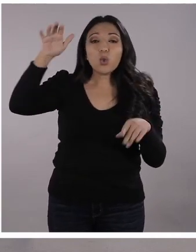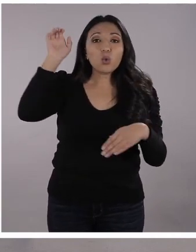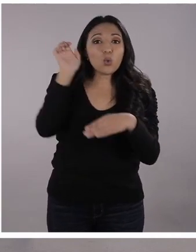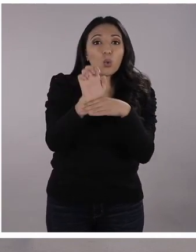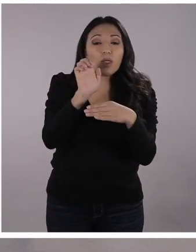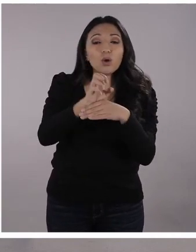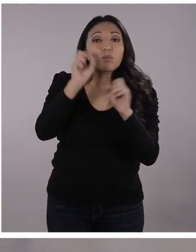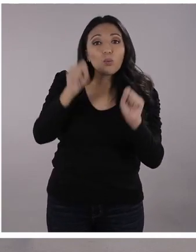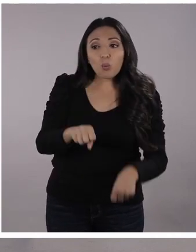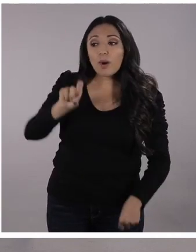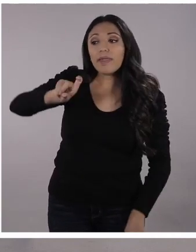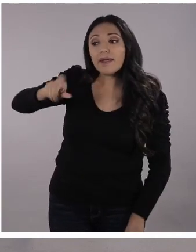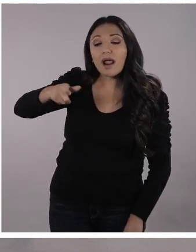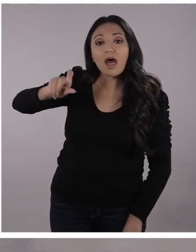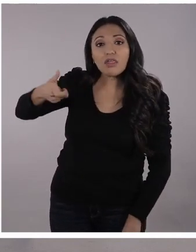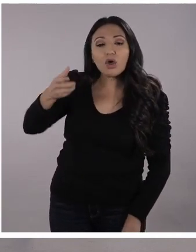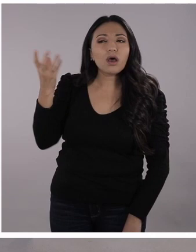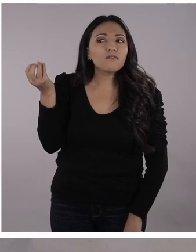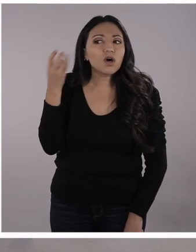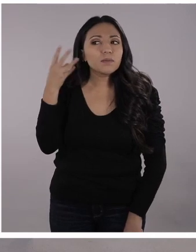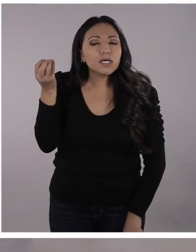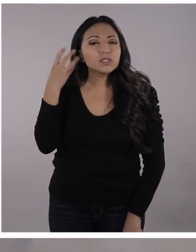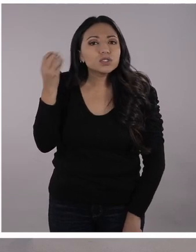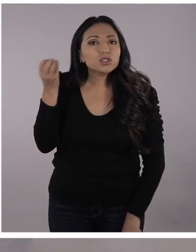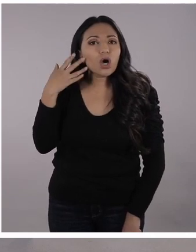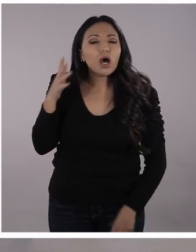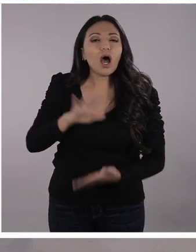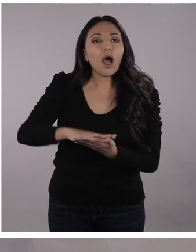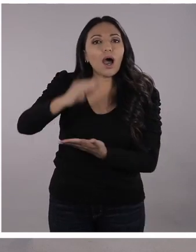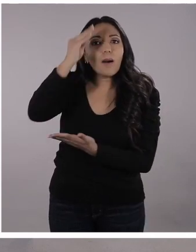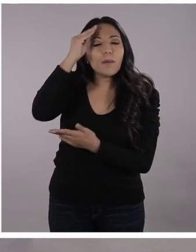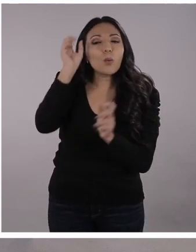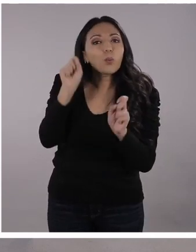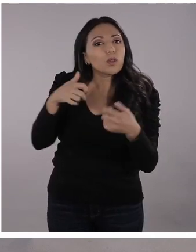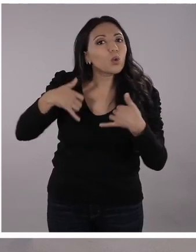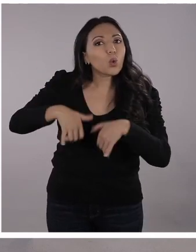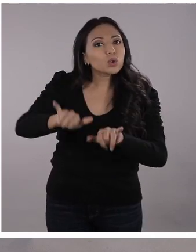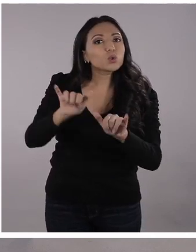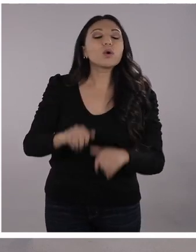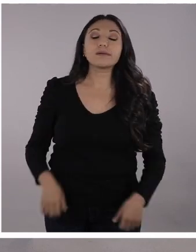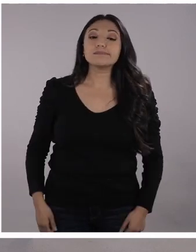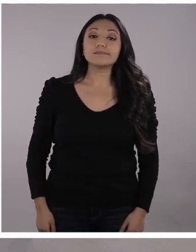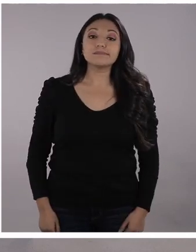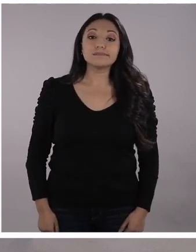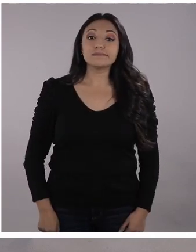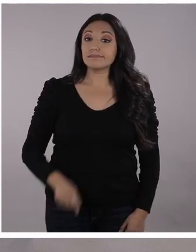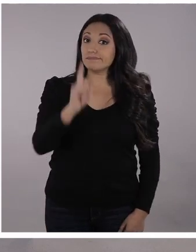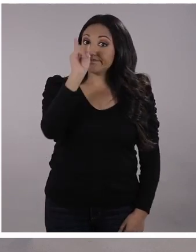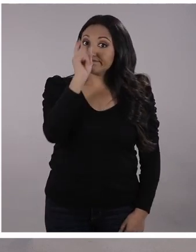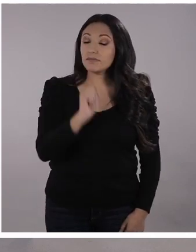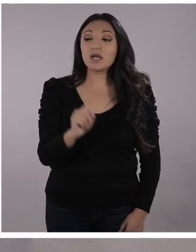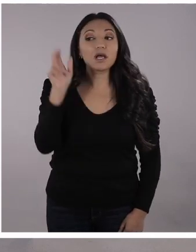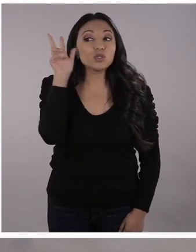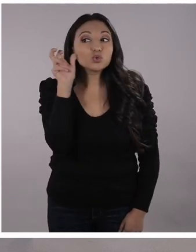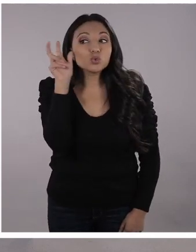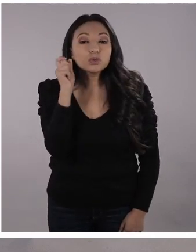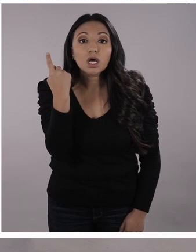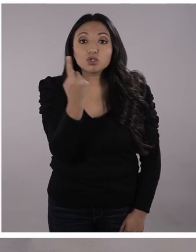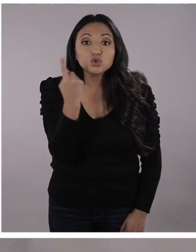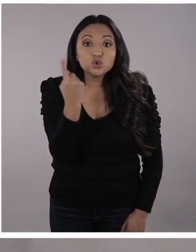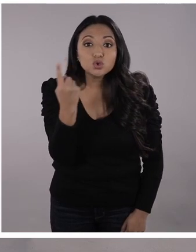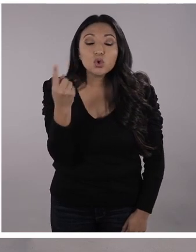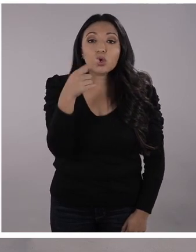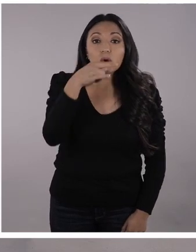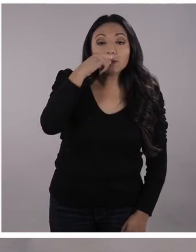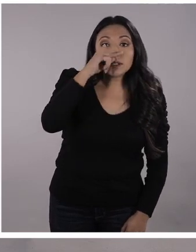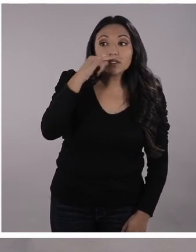Ustedes tienen acceso a mucha información y pueden continuar aprendiendo. Imagínate que no solamente lo escuchan los chicos, las chicas también